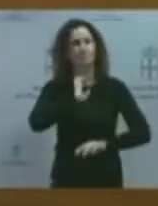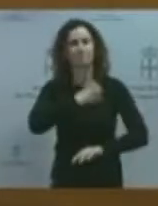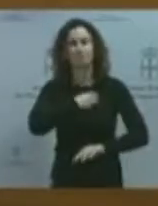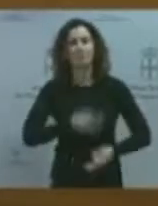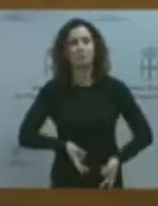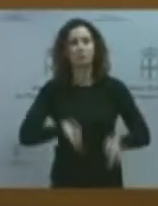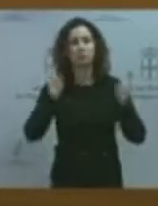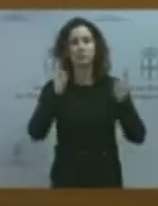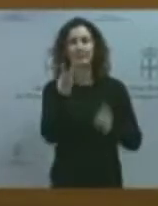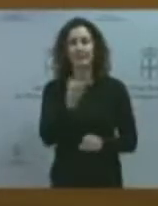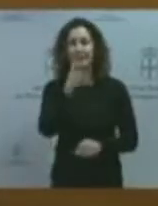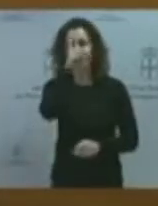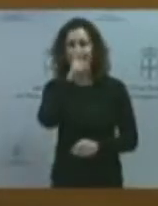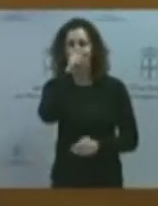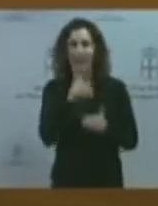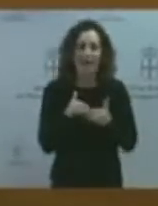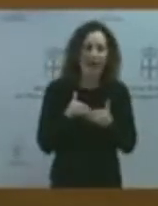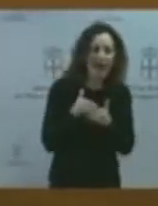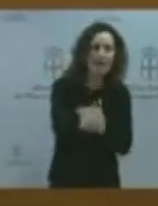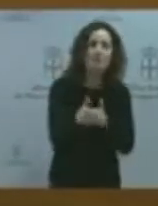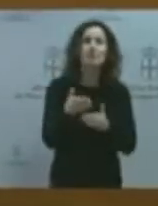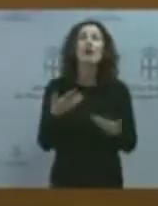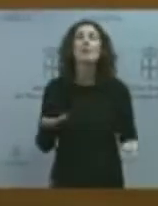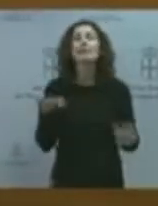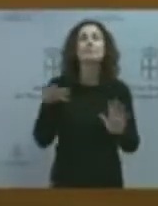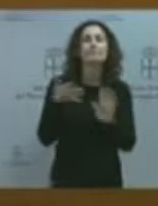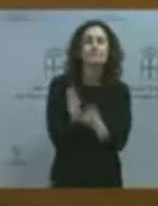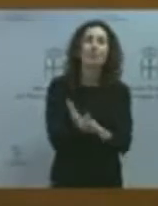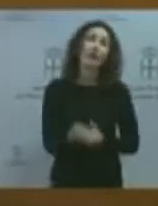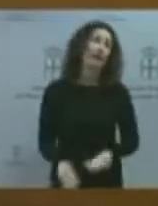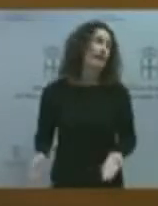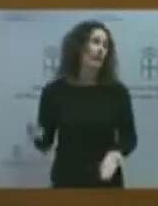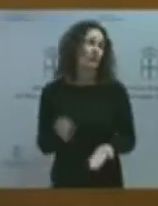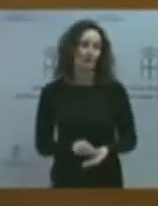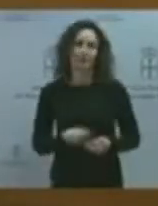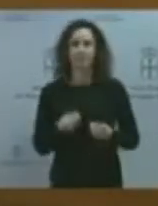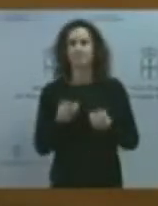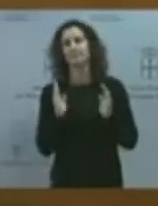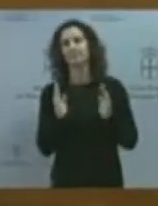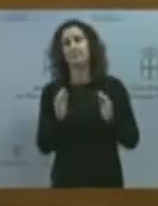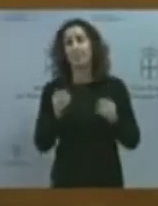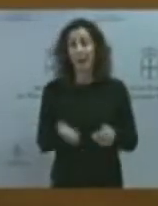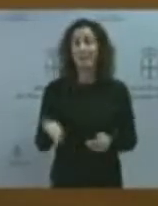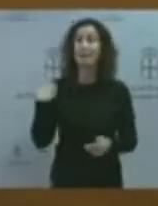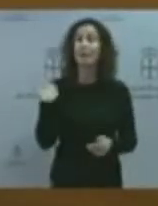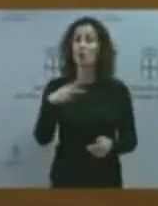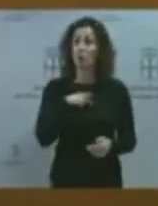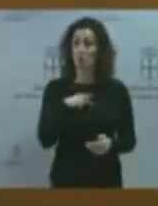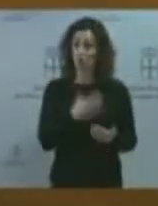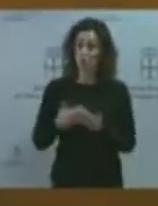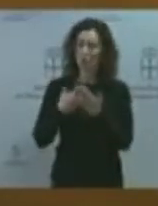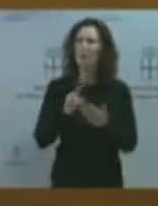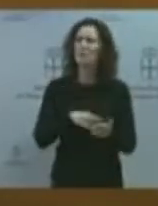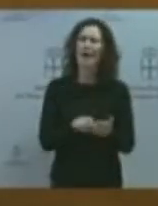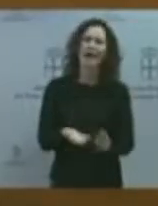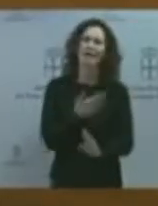a explicarle por qué, una vez más. Mire, cuando yo estudiaba el derecho, en el plan antiguo, ya es muy mayor, de aquellos de 5 años, en